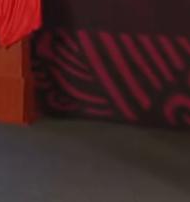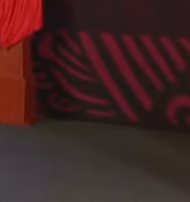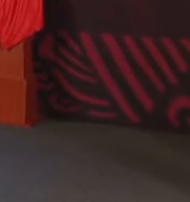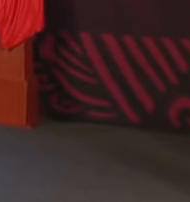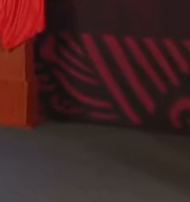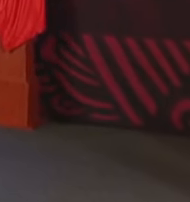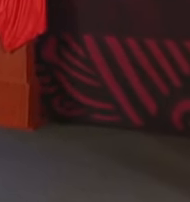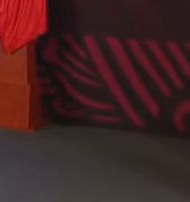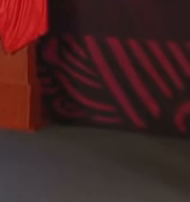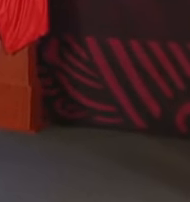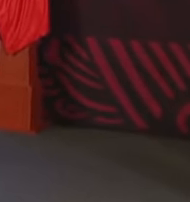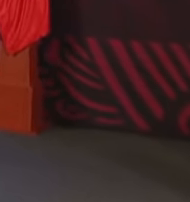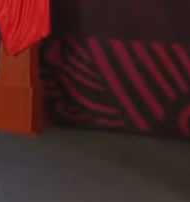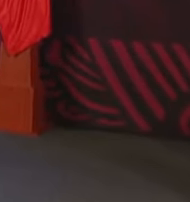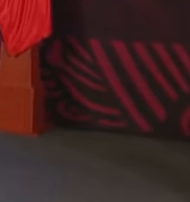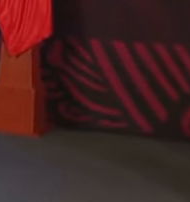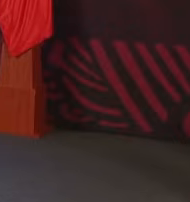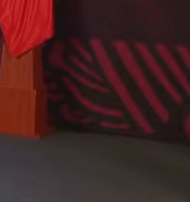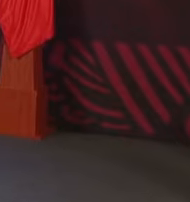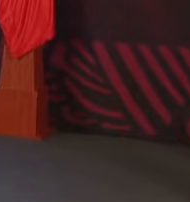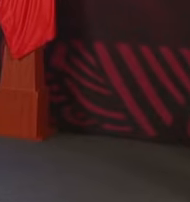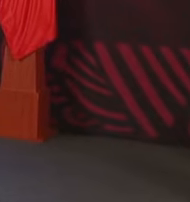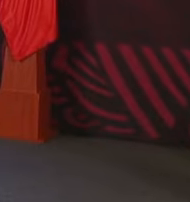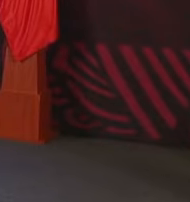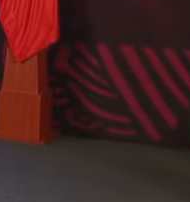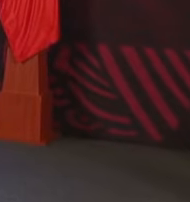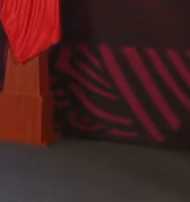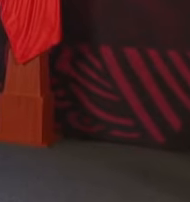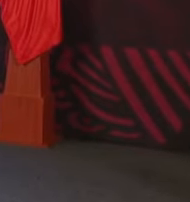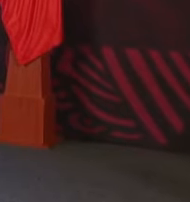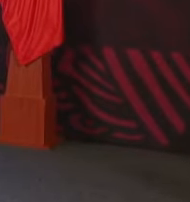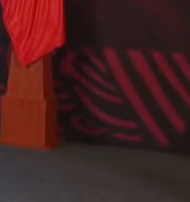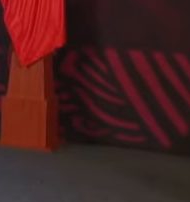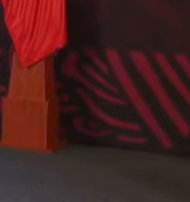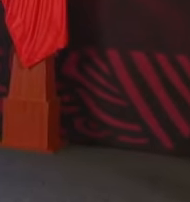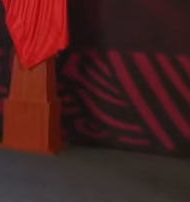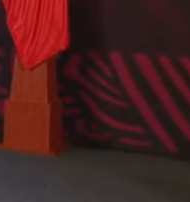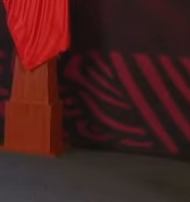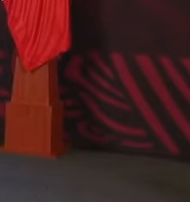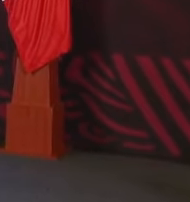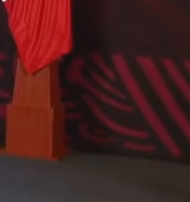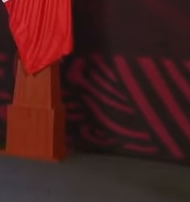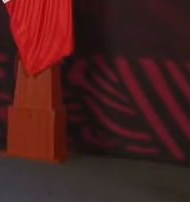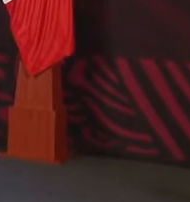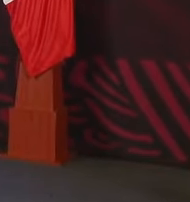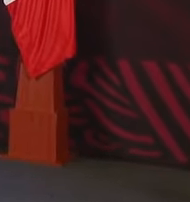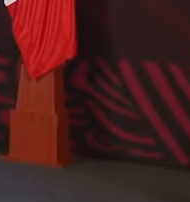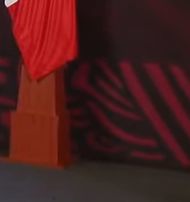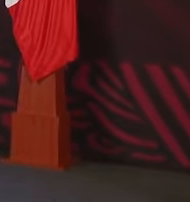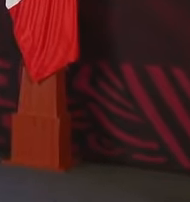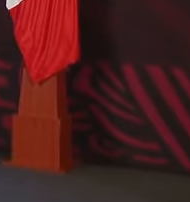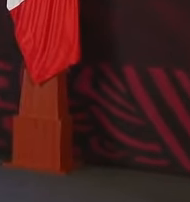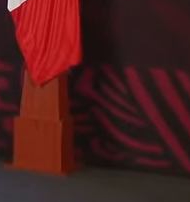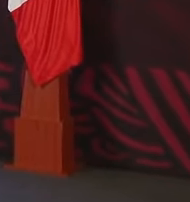pacífica, pero muy profunda,